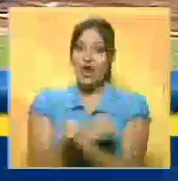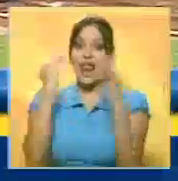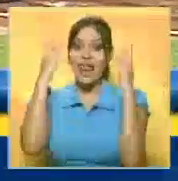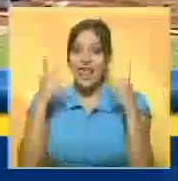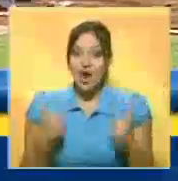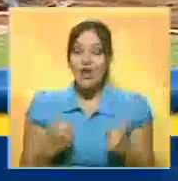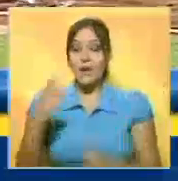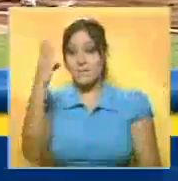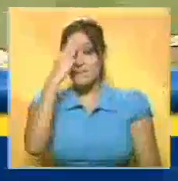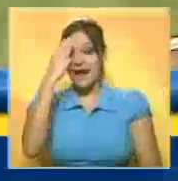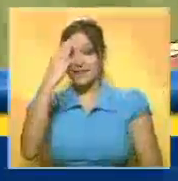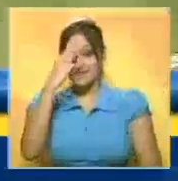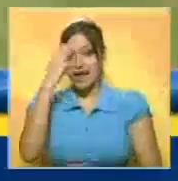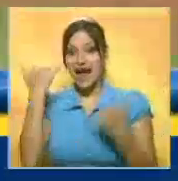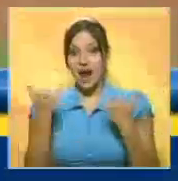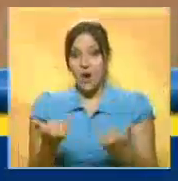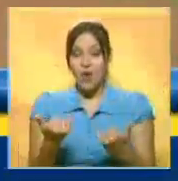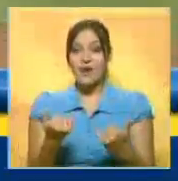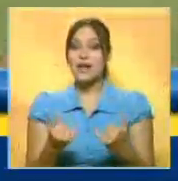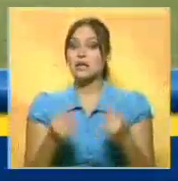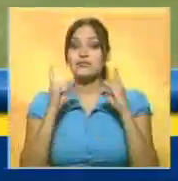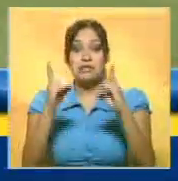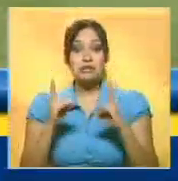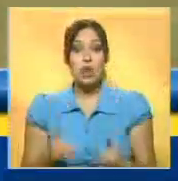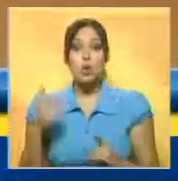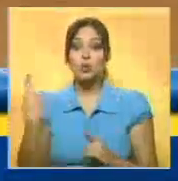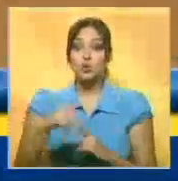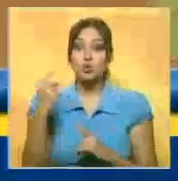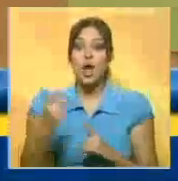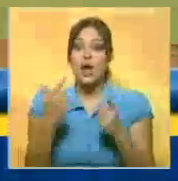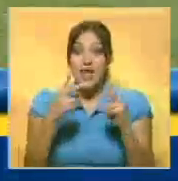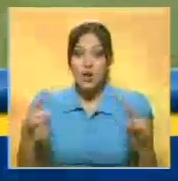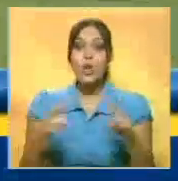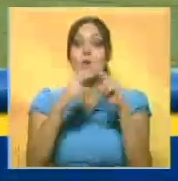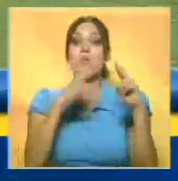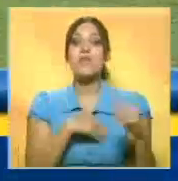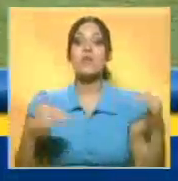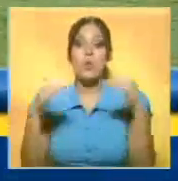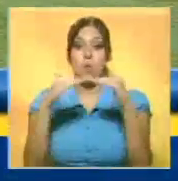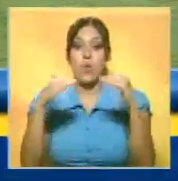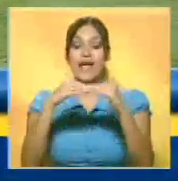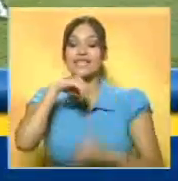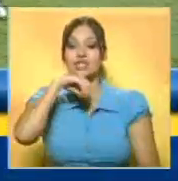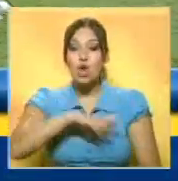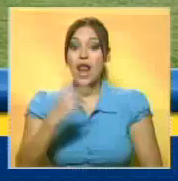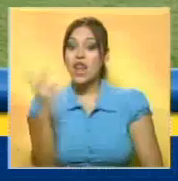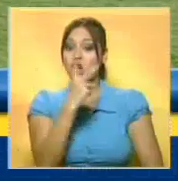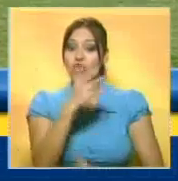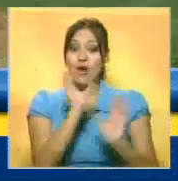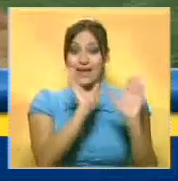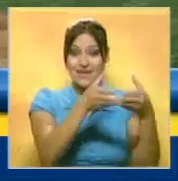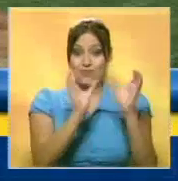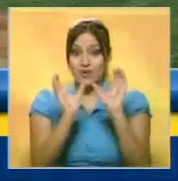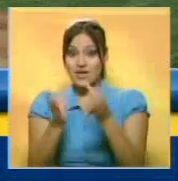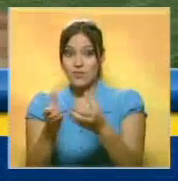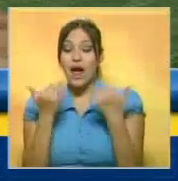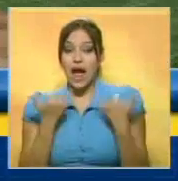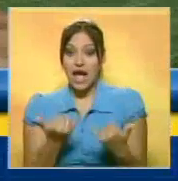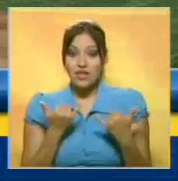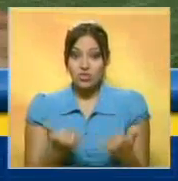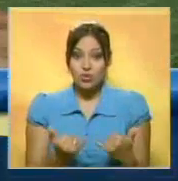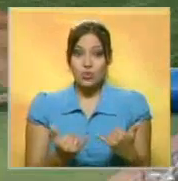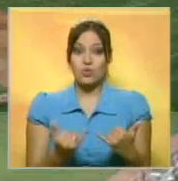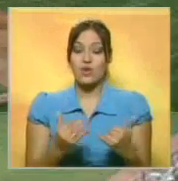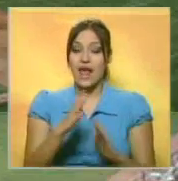del Caracas y navegantes del Magallanes es decisivo. En este encuentro podría igualarse la batalla histórica entre ambas divisas. Actualmente los